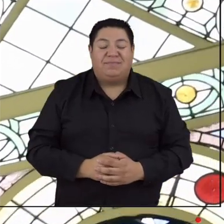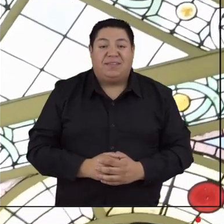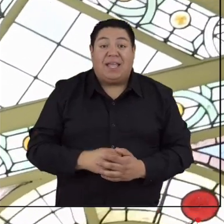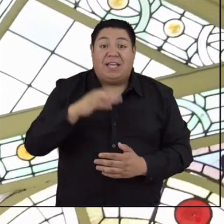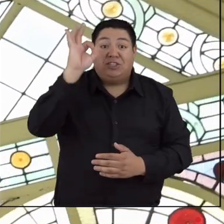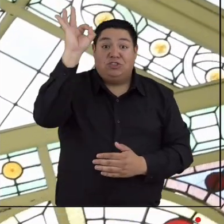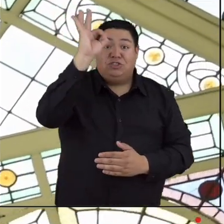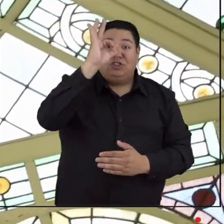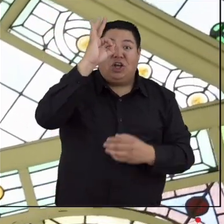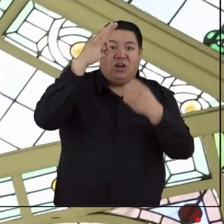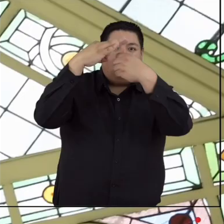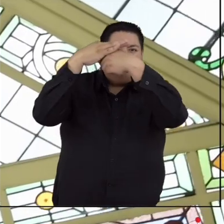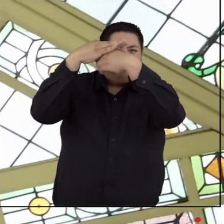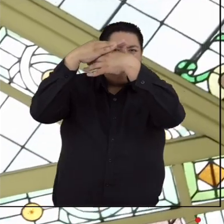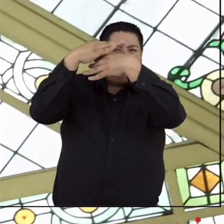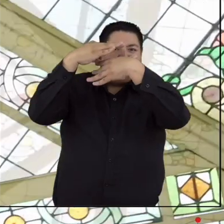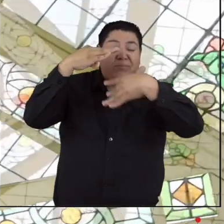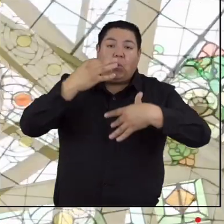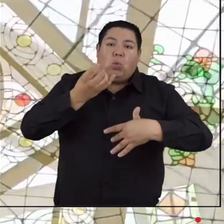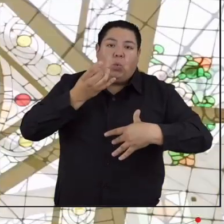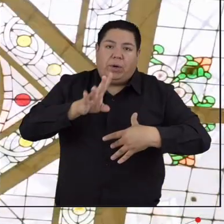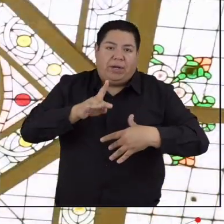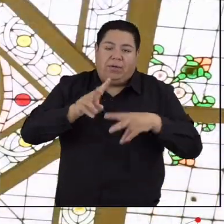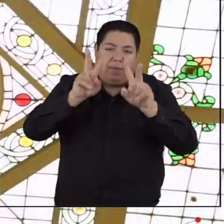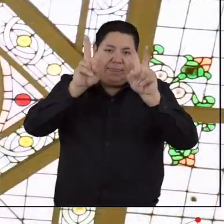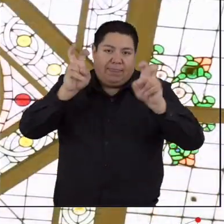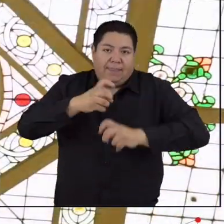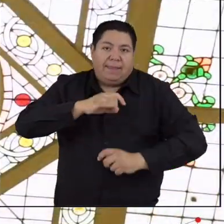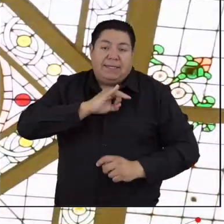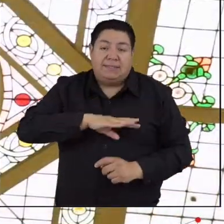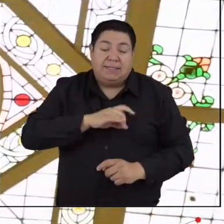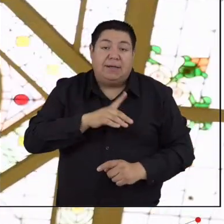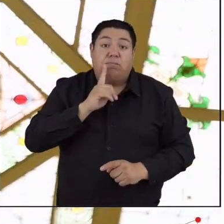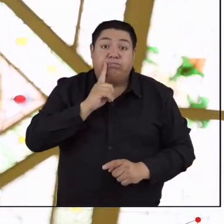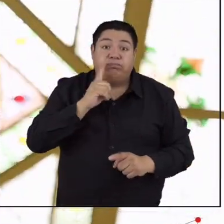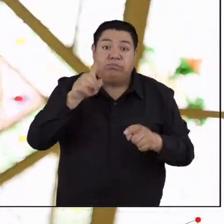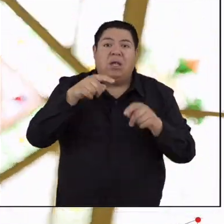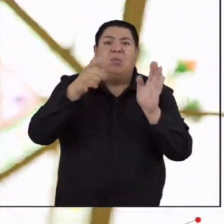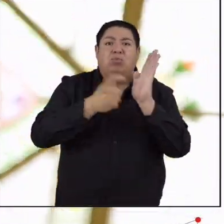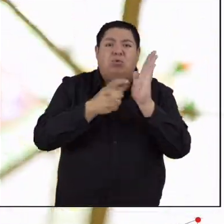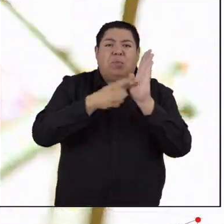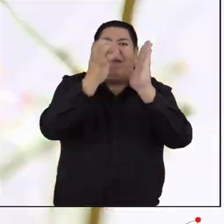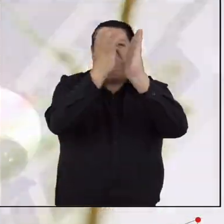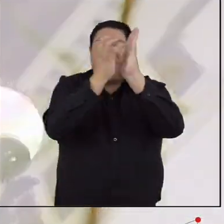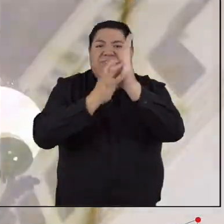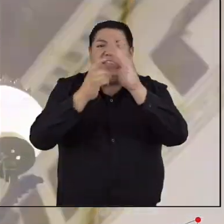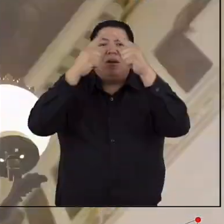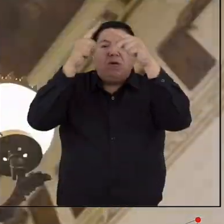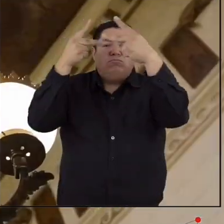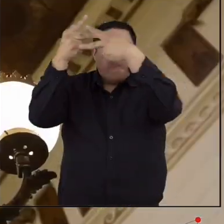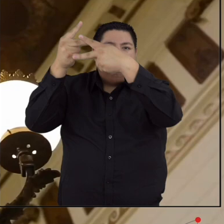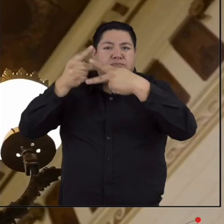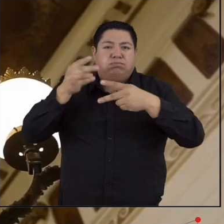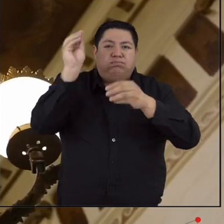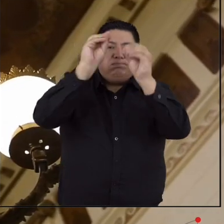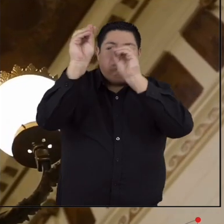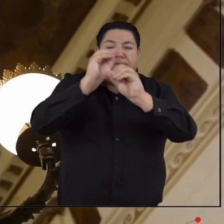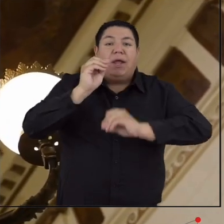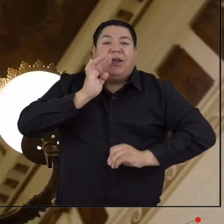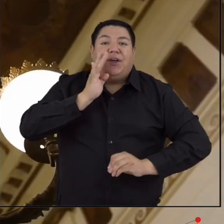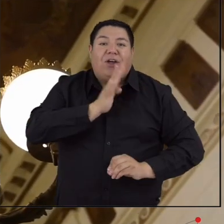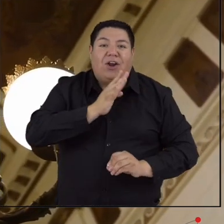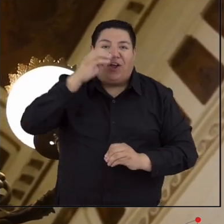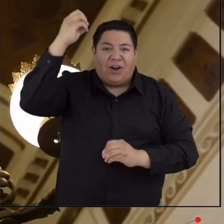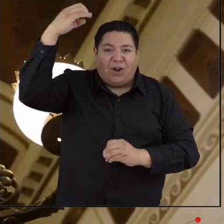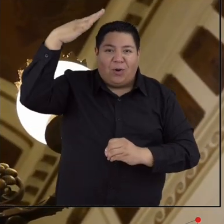Este elemento ornamental, único en la arquitectura nacional, está compuesto por decenas de vidrios de diversos colores que actúan